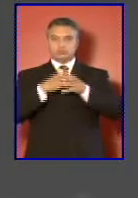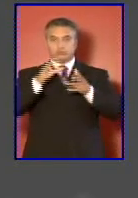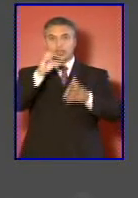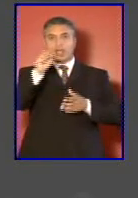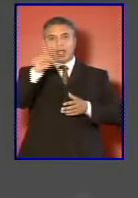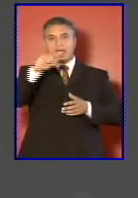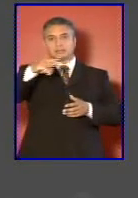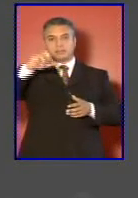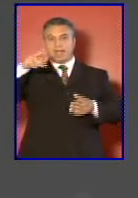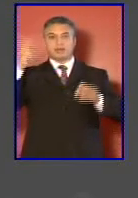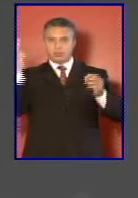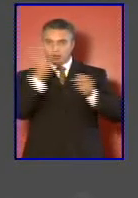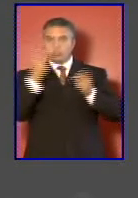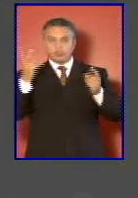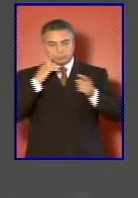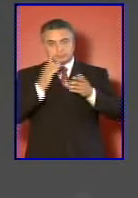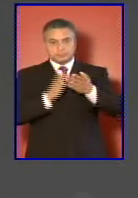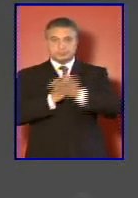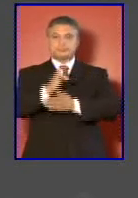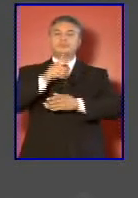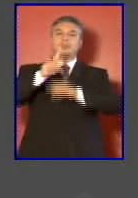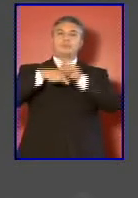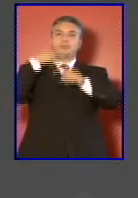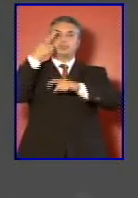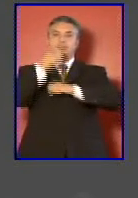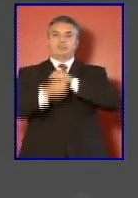abordados a partir del próximo año